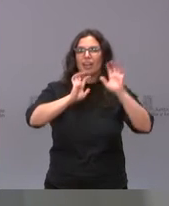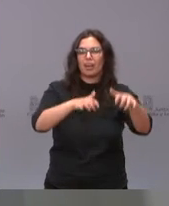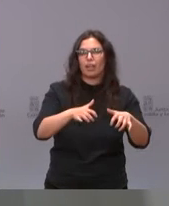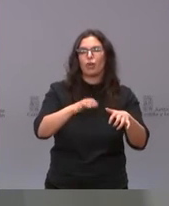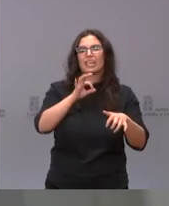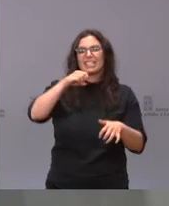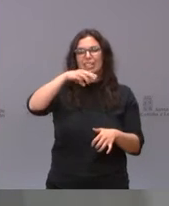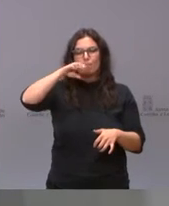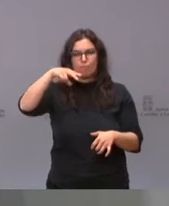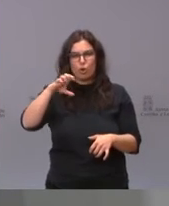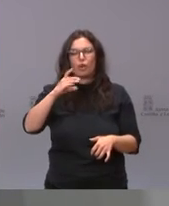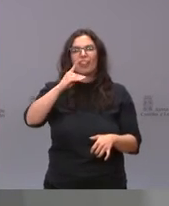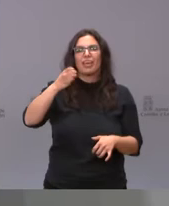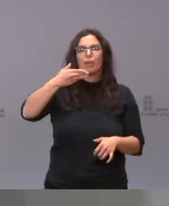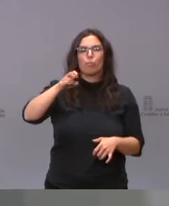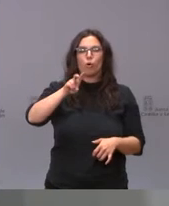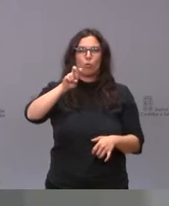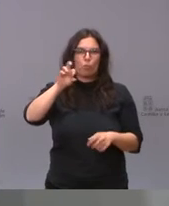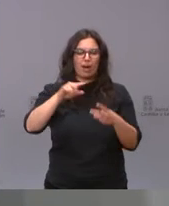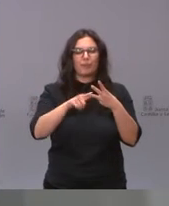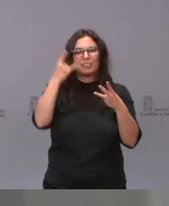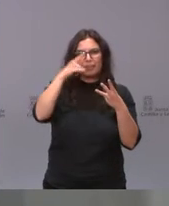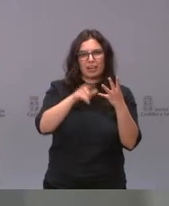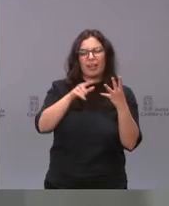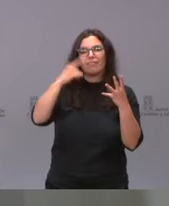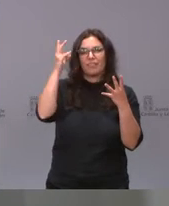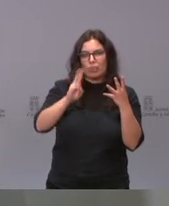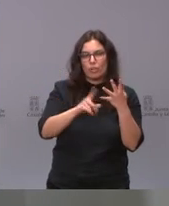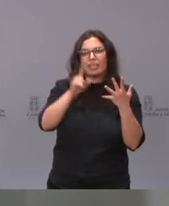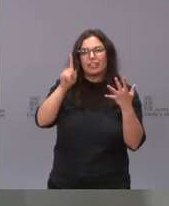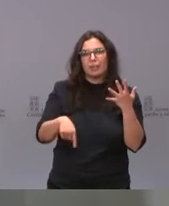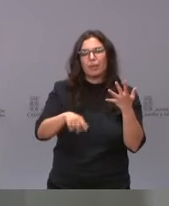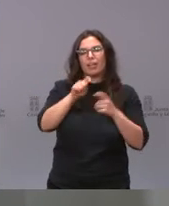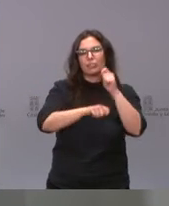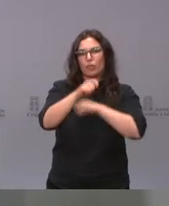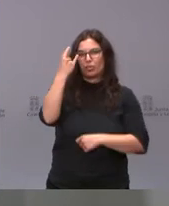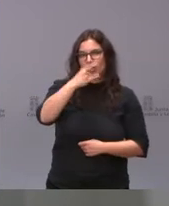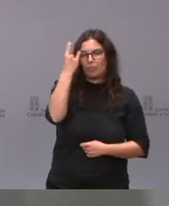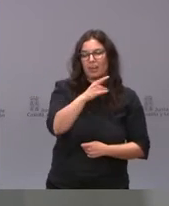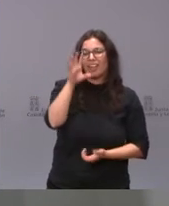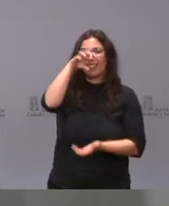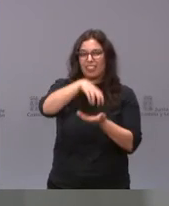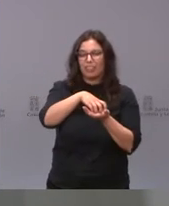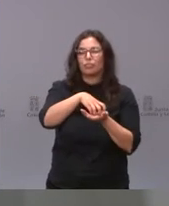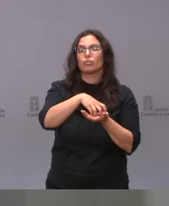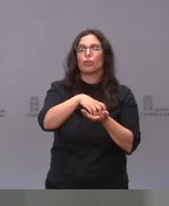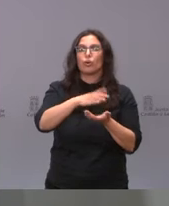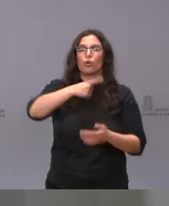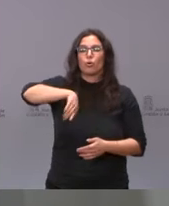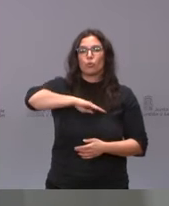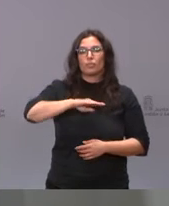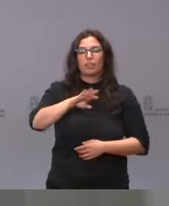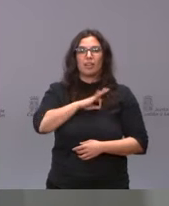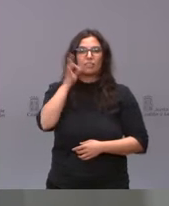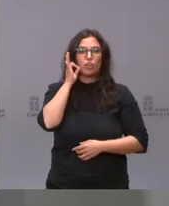de Beauvoir, las Adoratrices de Salamanca y Valladolid, la Asociación Beatriz de Suavia de Salamanca, el Centro Nuestra Señora de